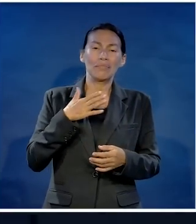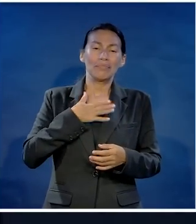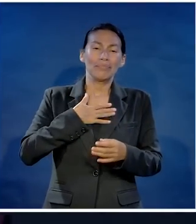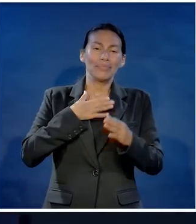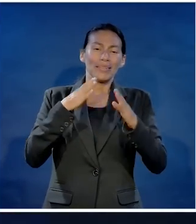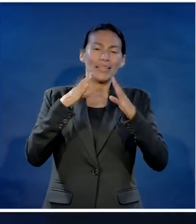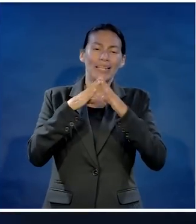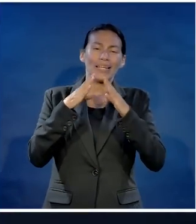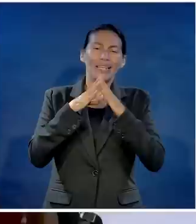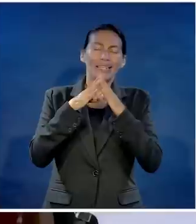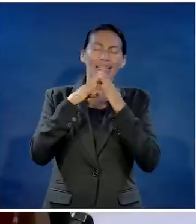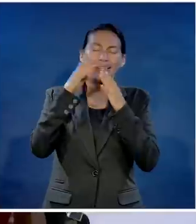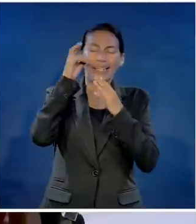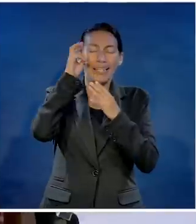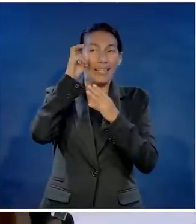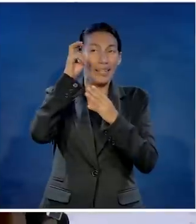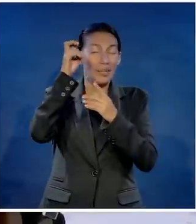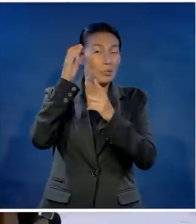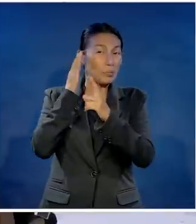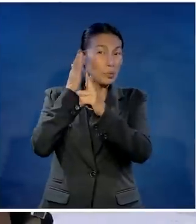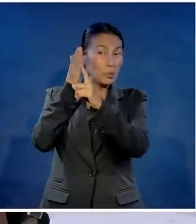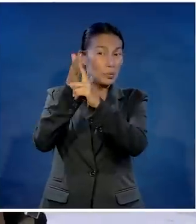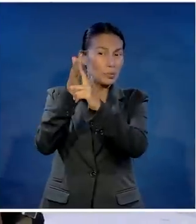Este sí me va a construir la casa de mis sueños.